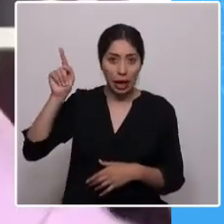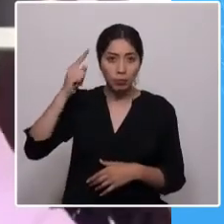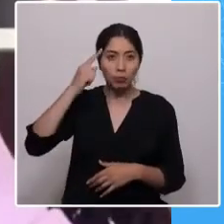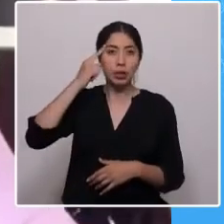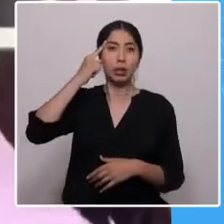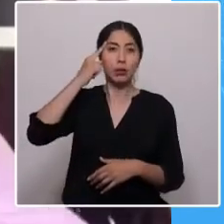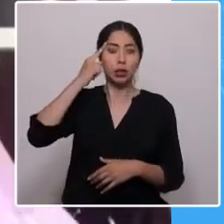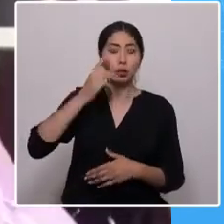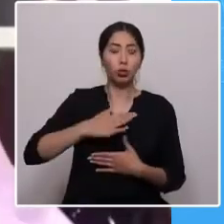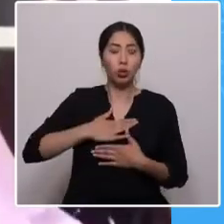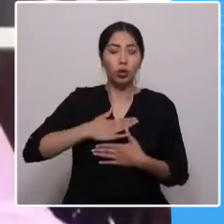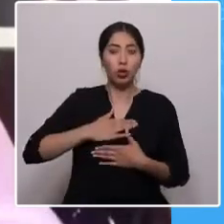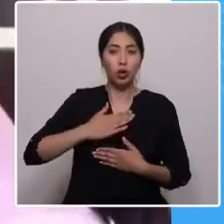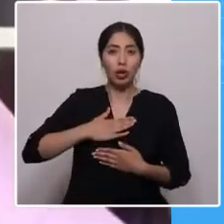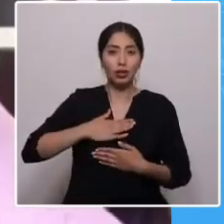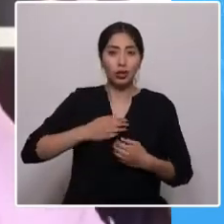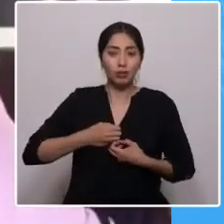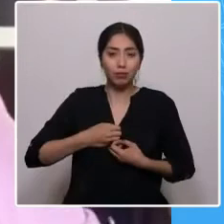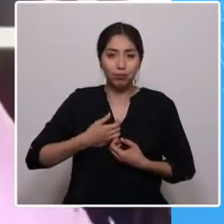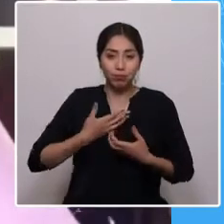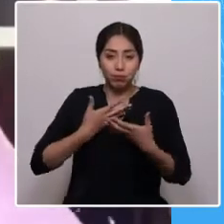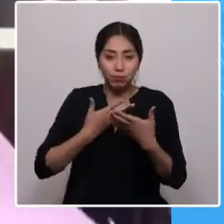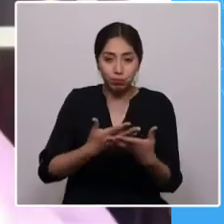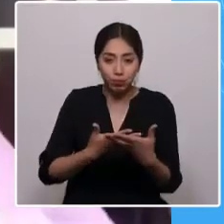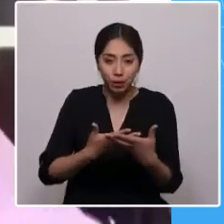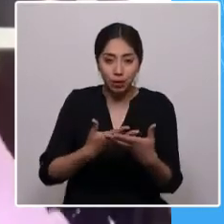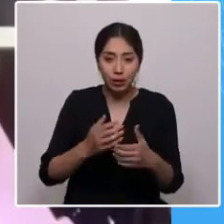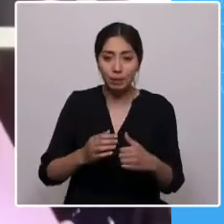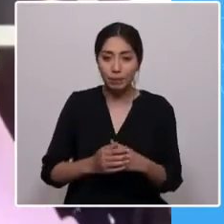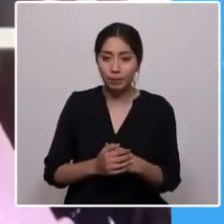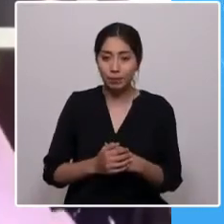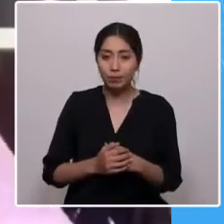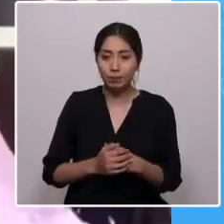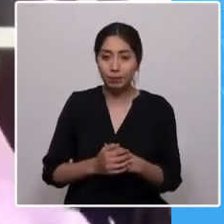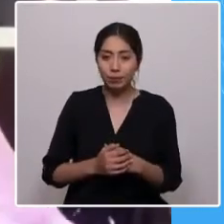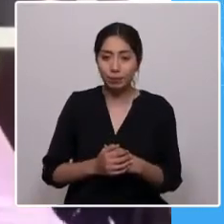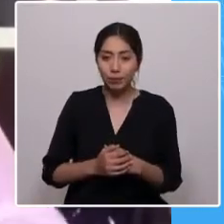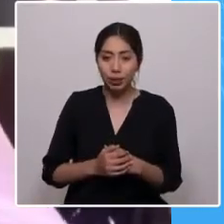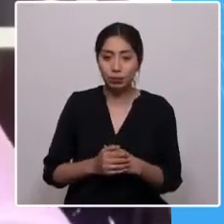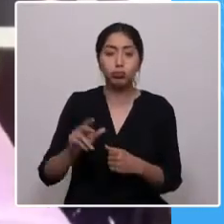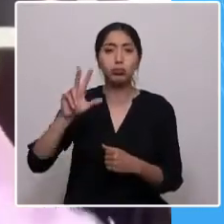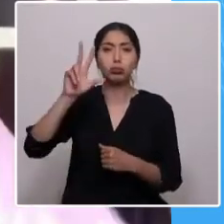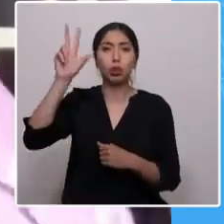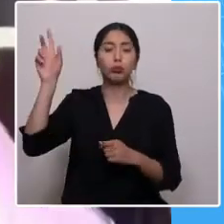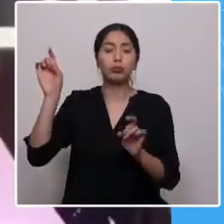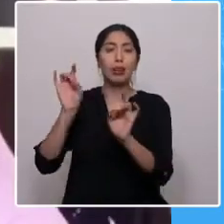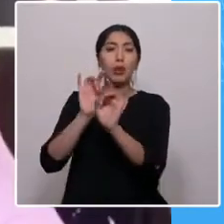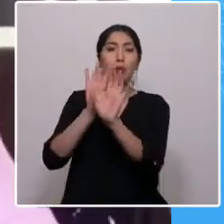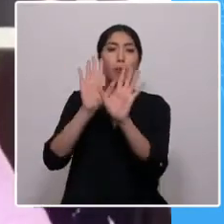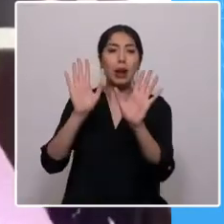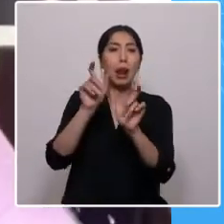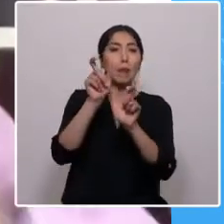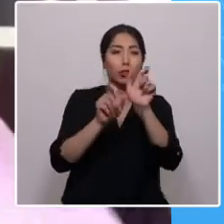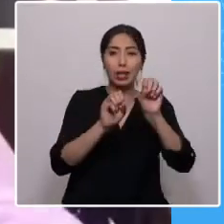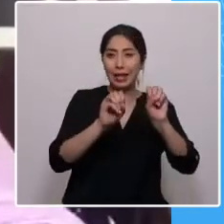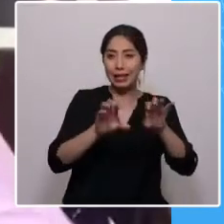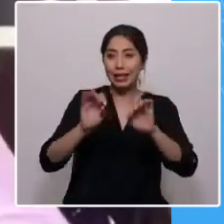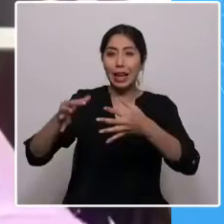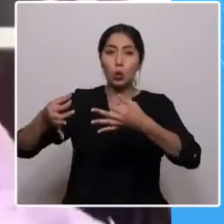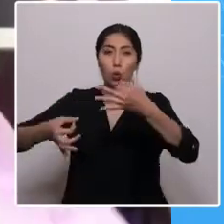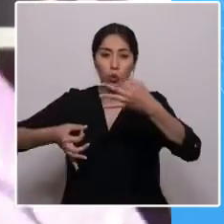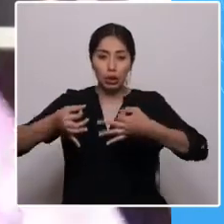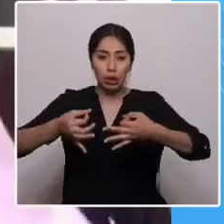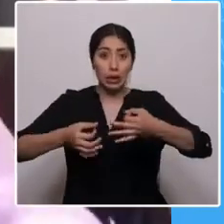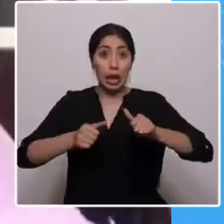corazón. Los entendidos resplandecerán como resplandor del firmamento y los que enseñan la justicia a multitud. Brillarán como